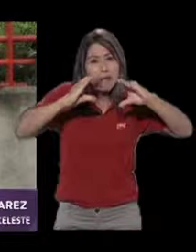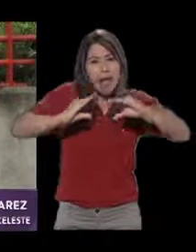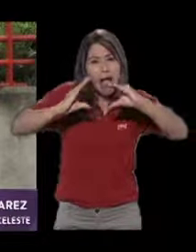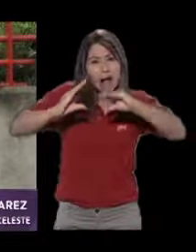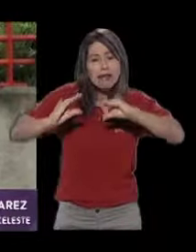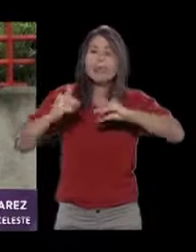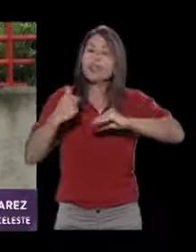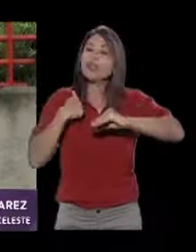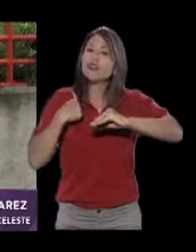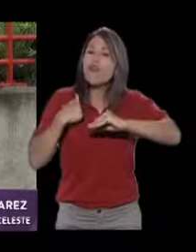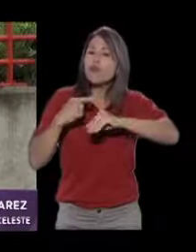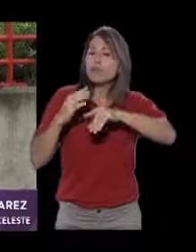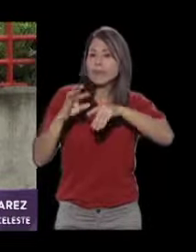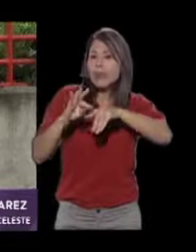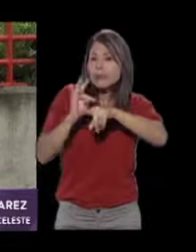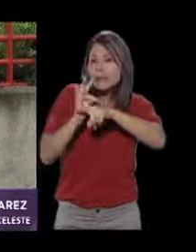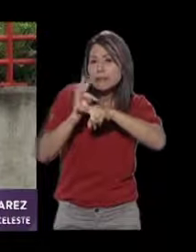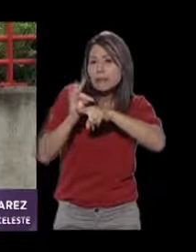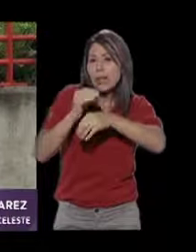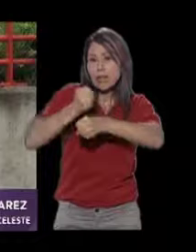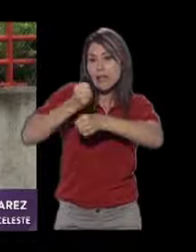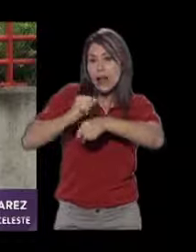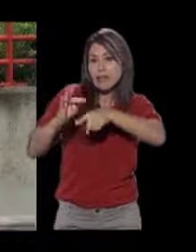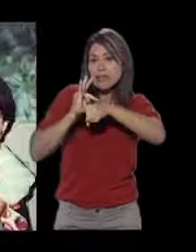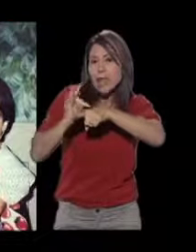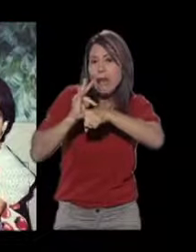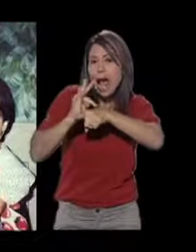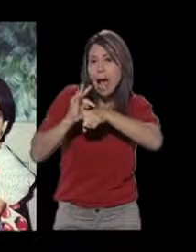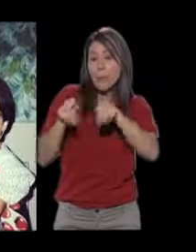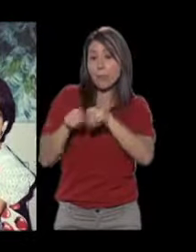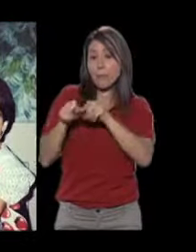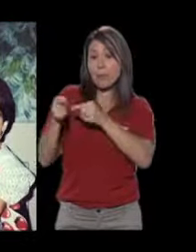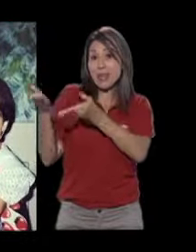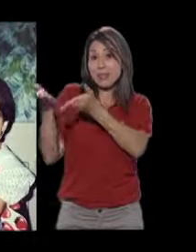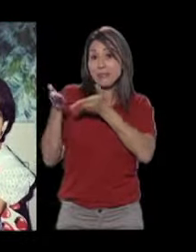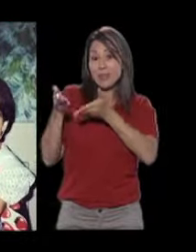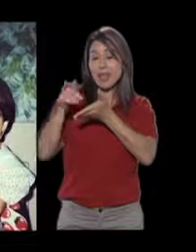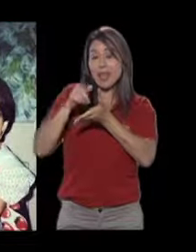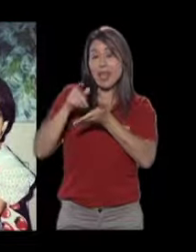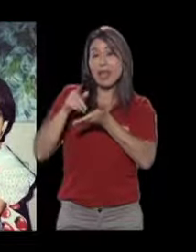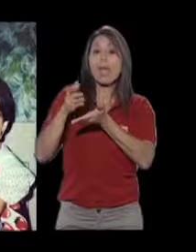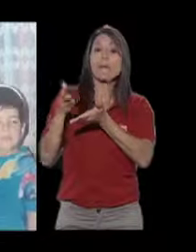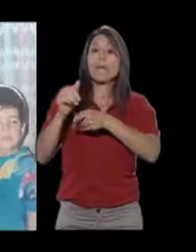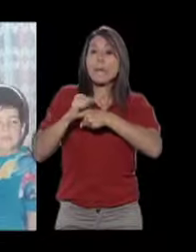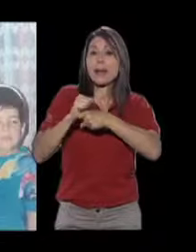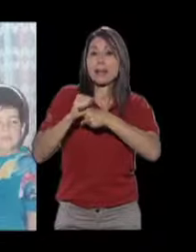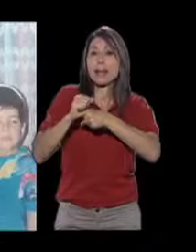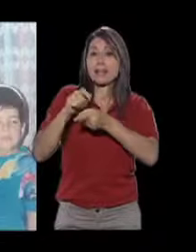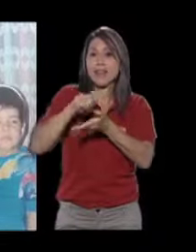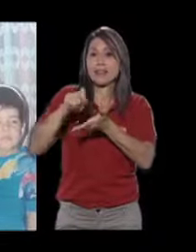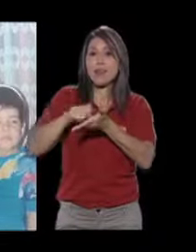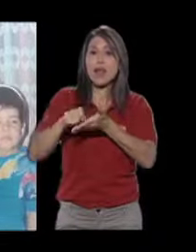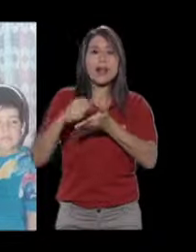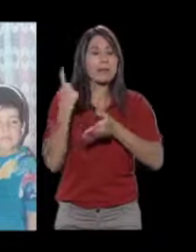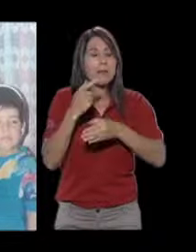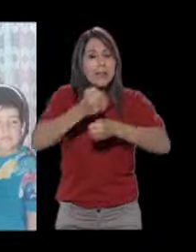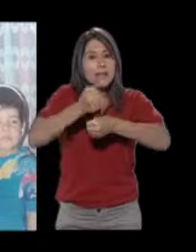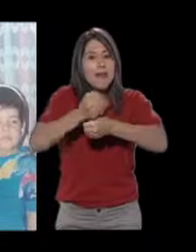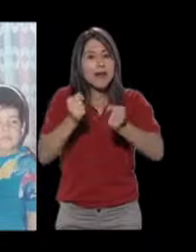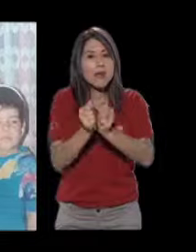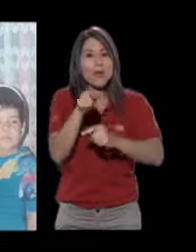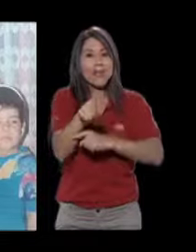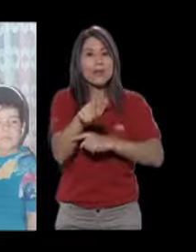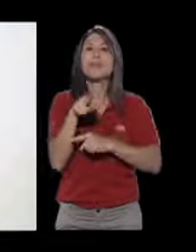la terapia, las prácticas que le ponían en la escuela, y es así como esta niña siempre fue,